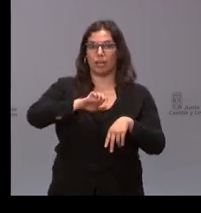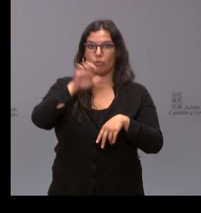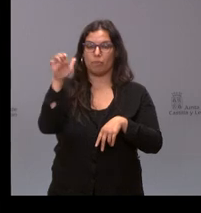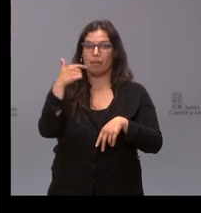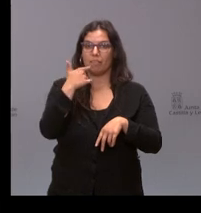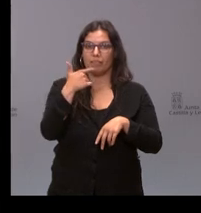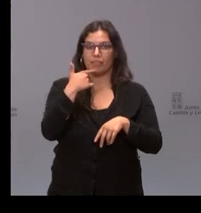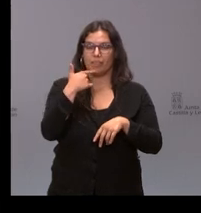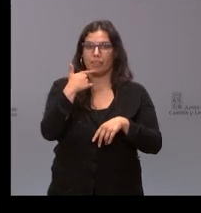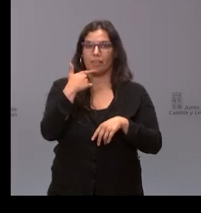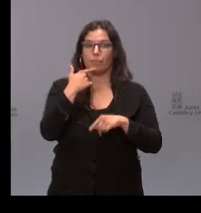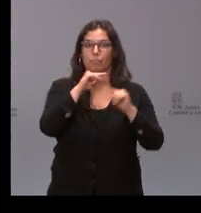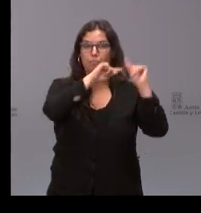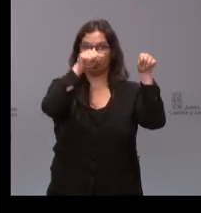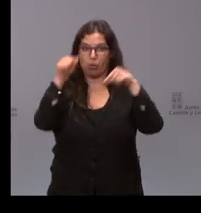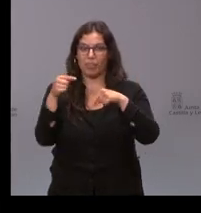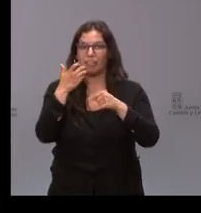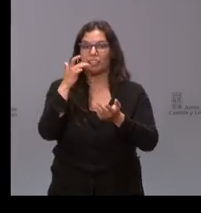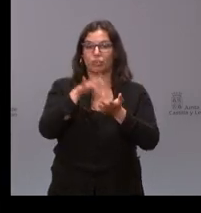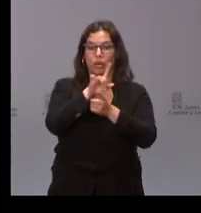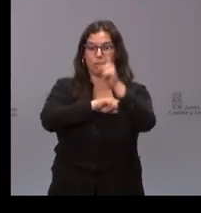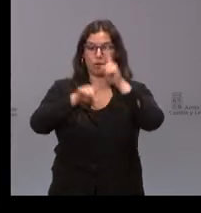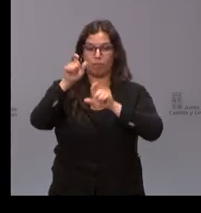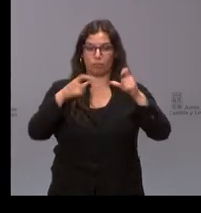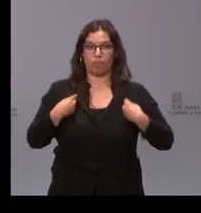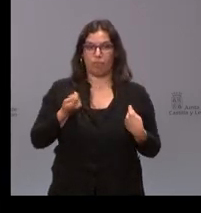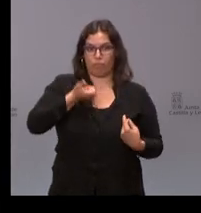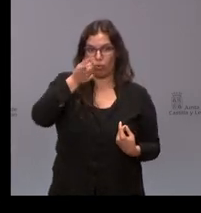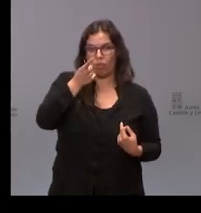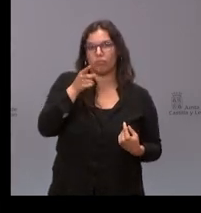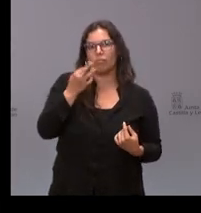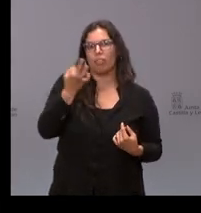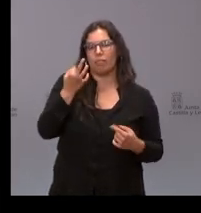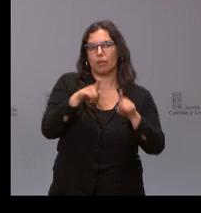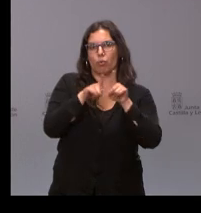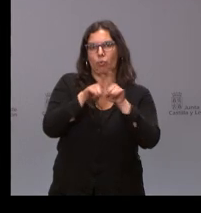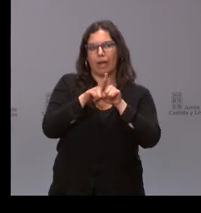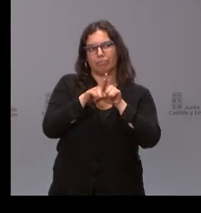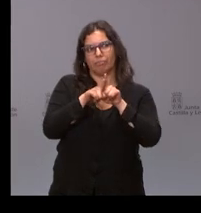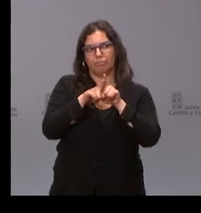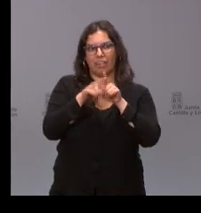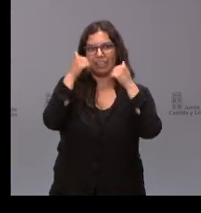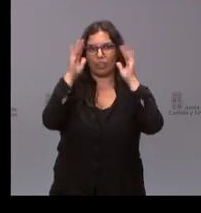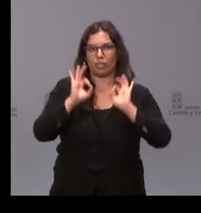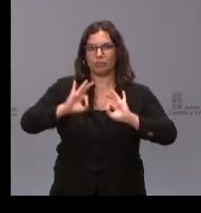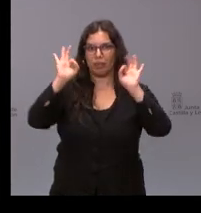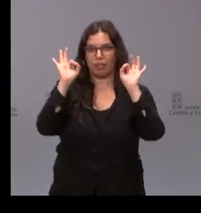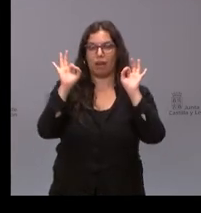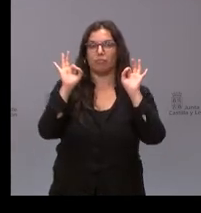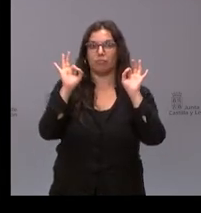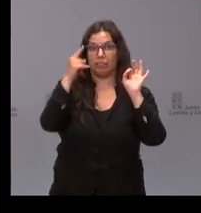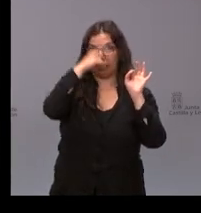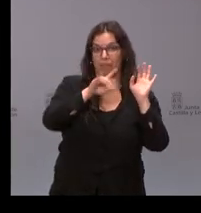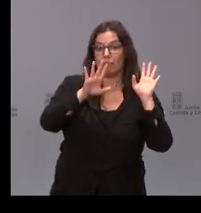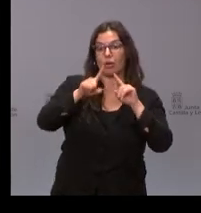lustres es decir las provincias que tienen problemas de despoblación tienen que tener una consideración especial ¿por qué la Junta cuando